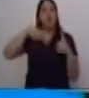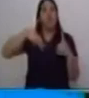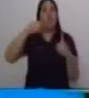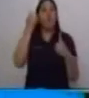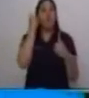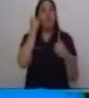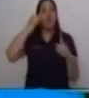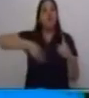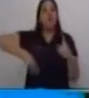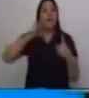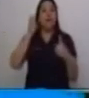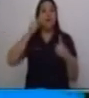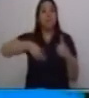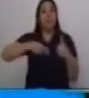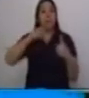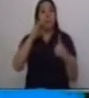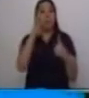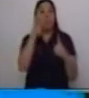Otro ejemplo.